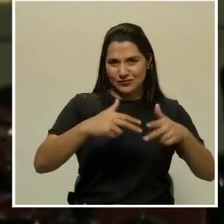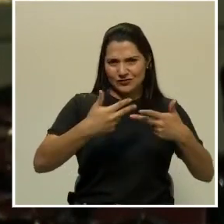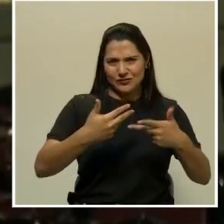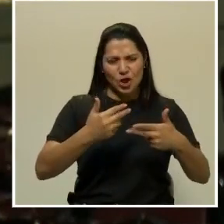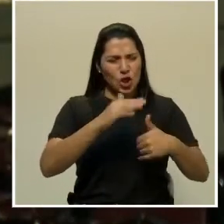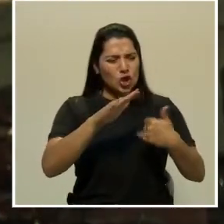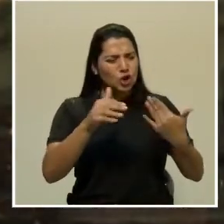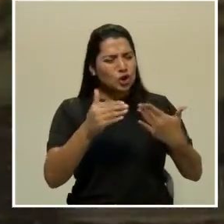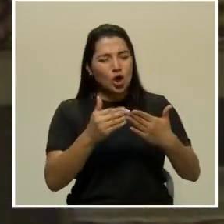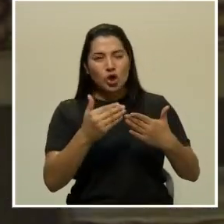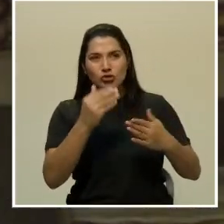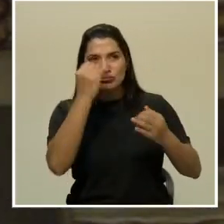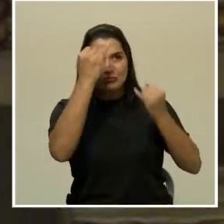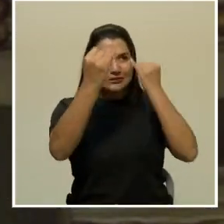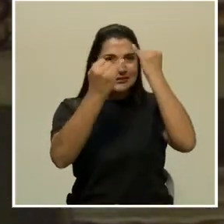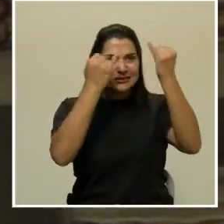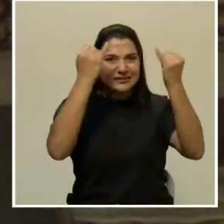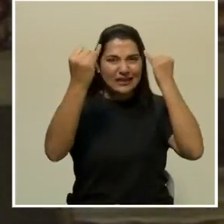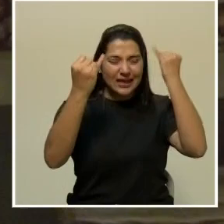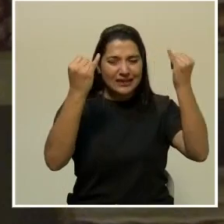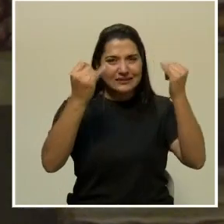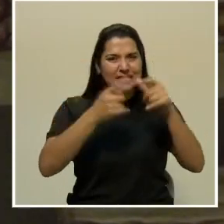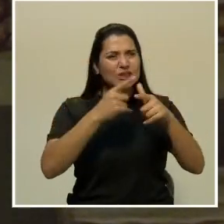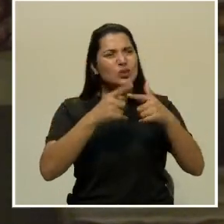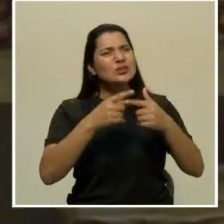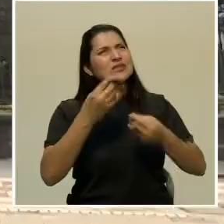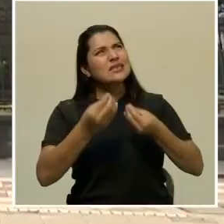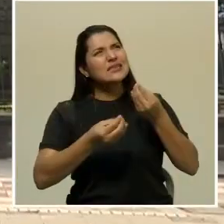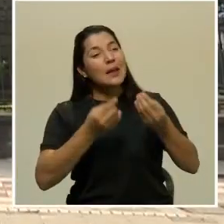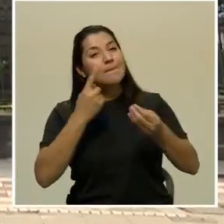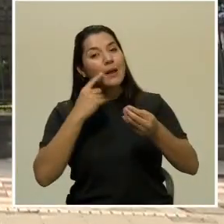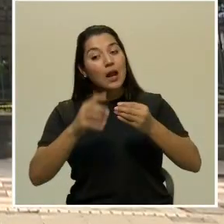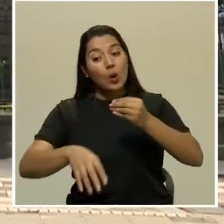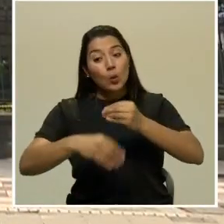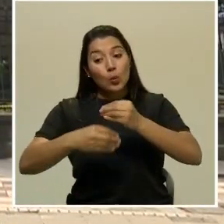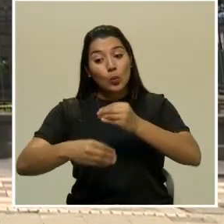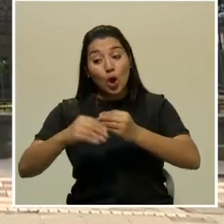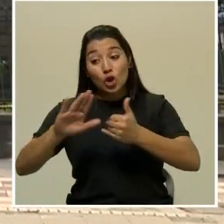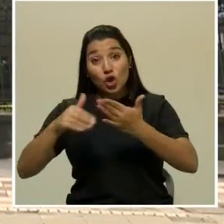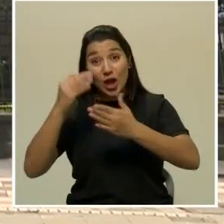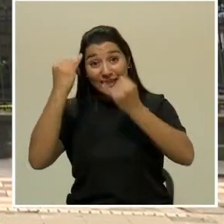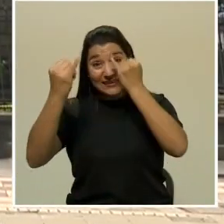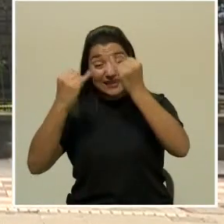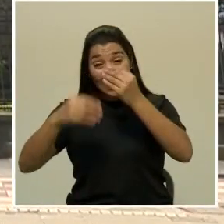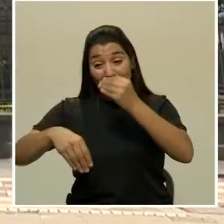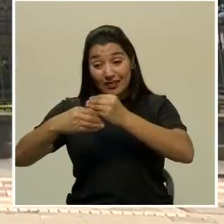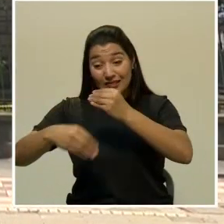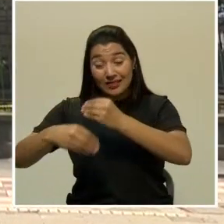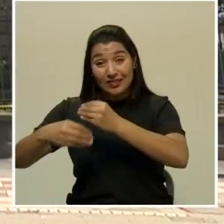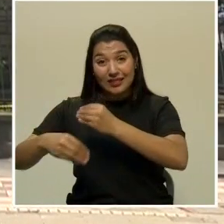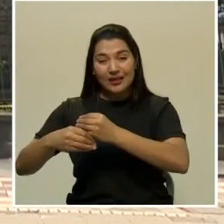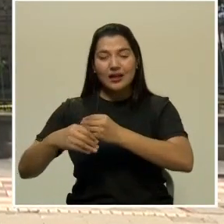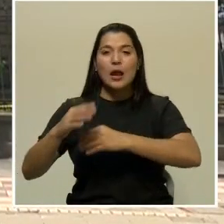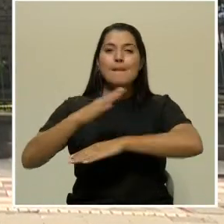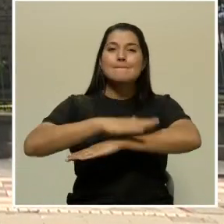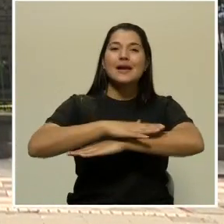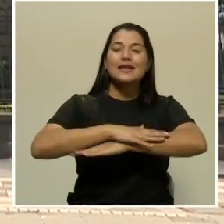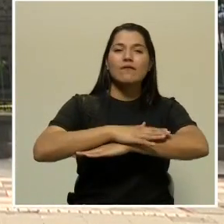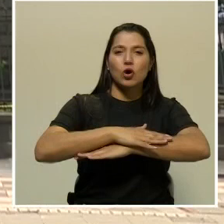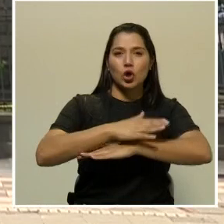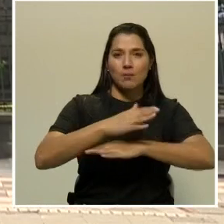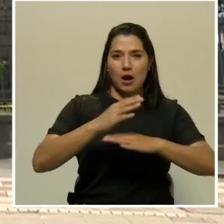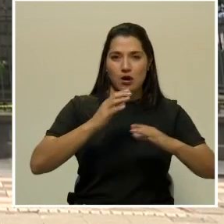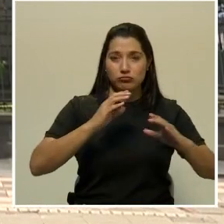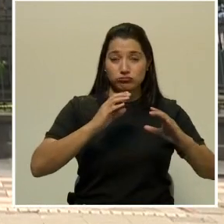Y entonces, ¿cómo las albergábamos en una plataforma? Y surgió Aquí Cultura. Y Aquí Cultura lo que está haciendo es, en